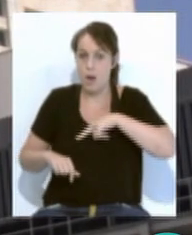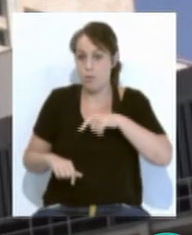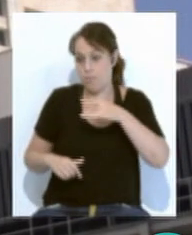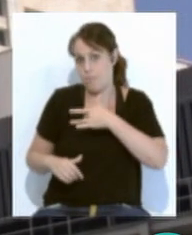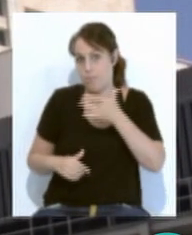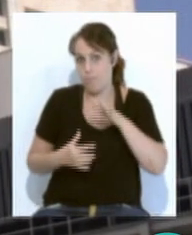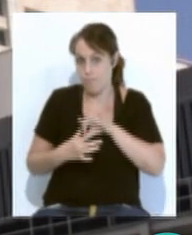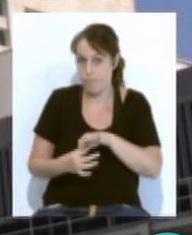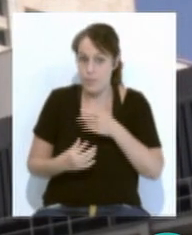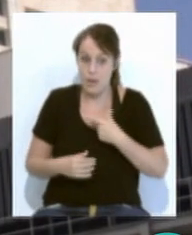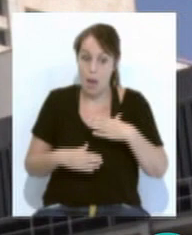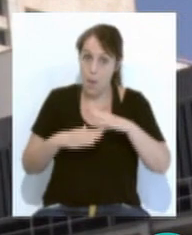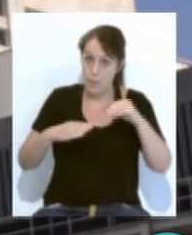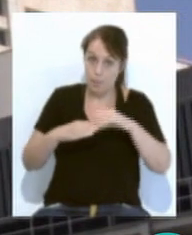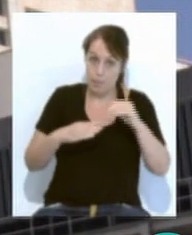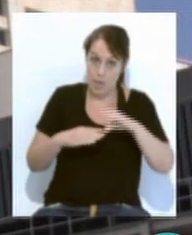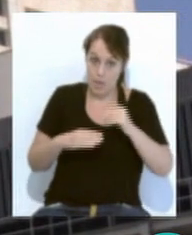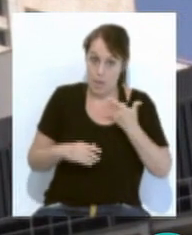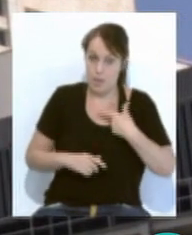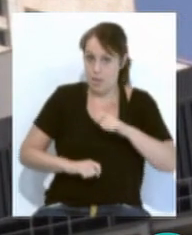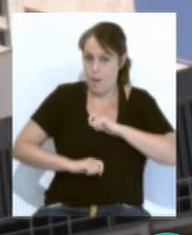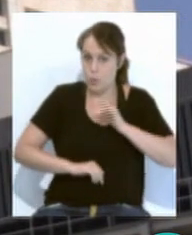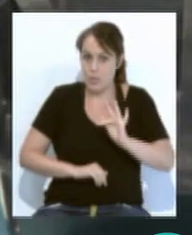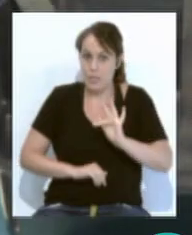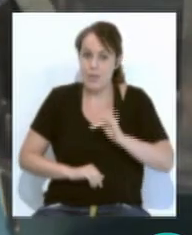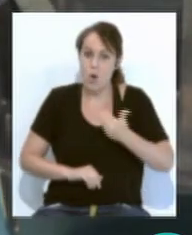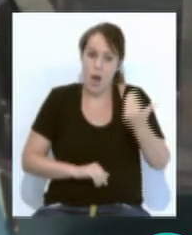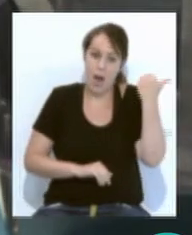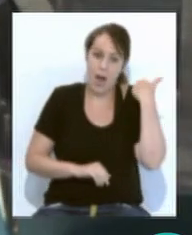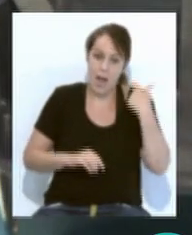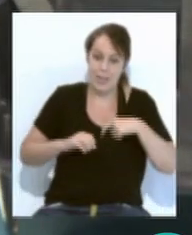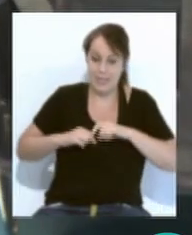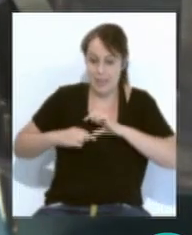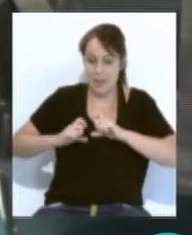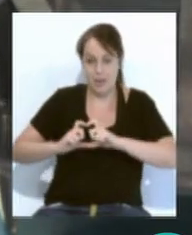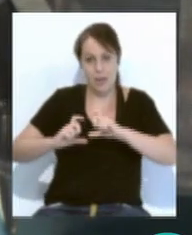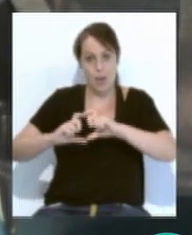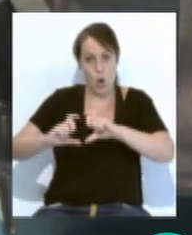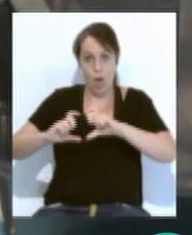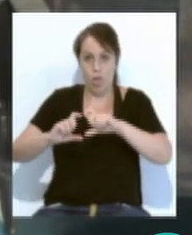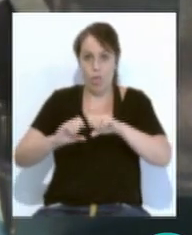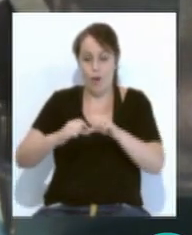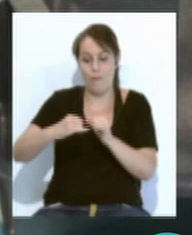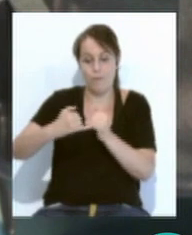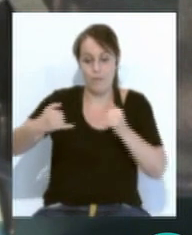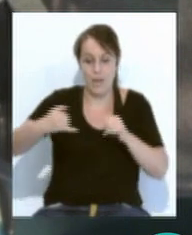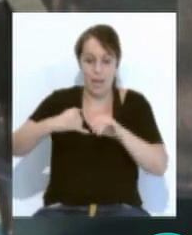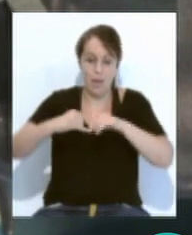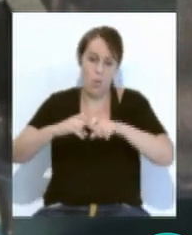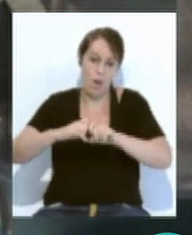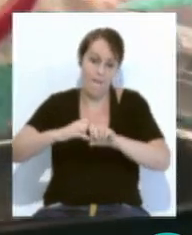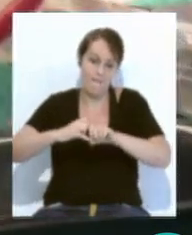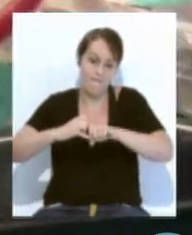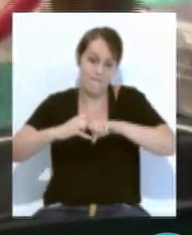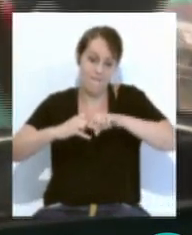El paciente que se ha beneficiado de esta nueva opción sufría un aneurisma en el arco aórtico, es decir, una dilatación de la aorta